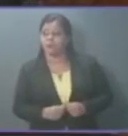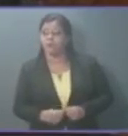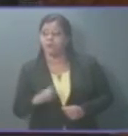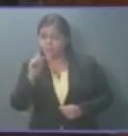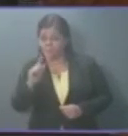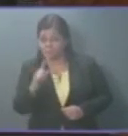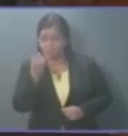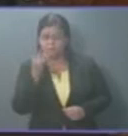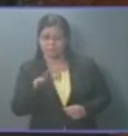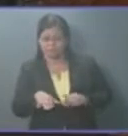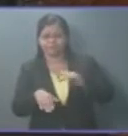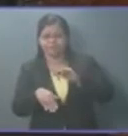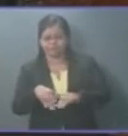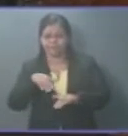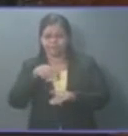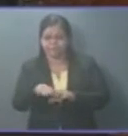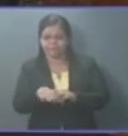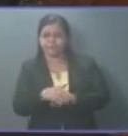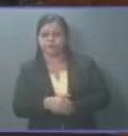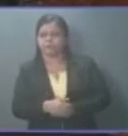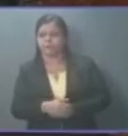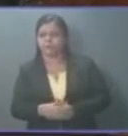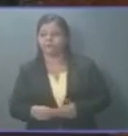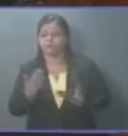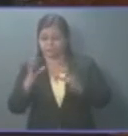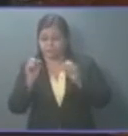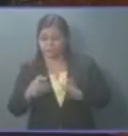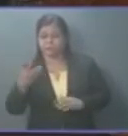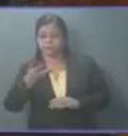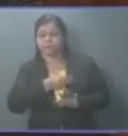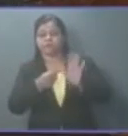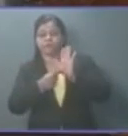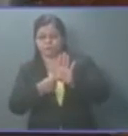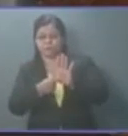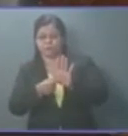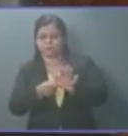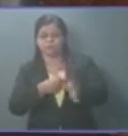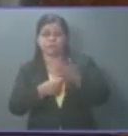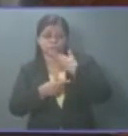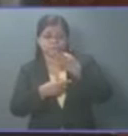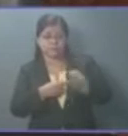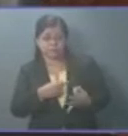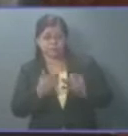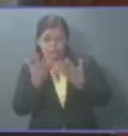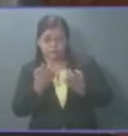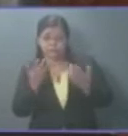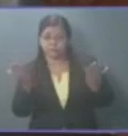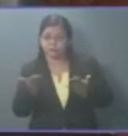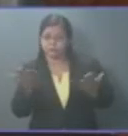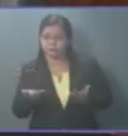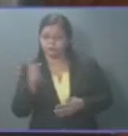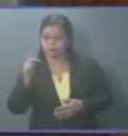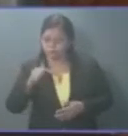primer paso de la demostración de lo que en verdad se quiere hacer con